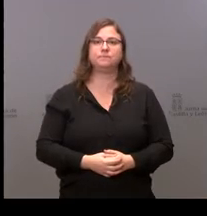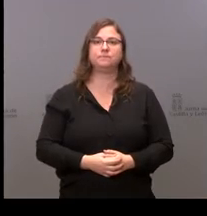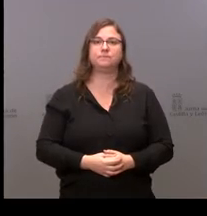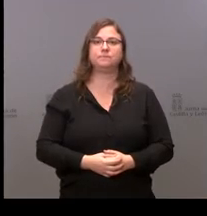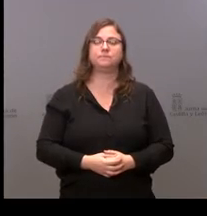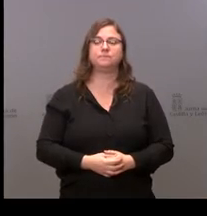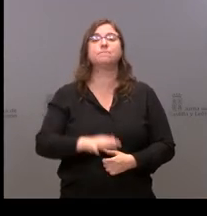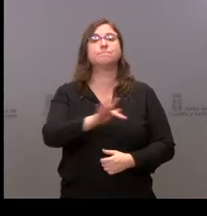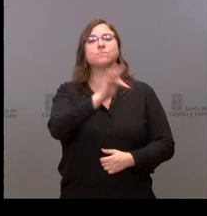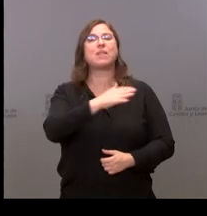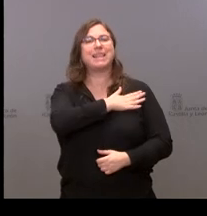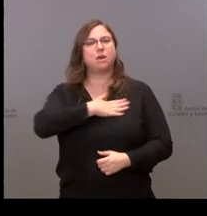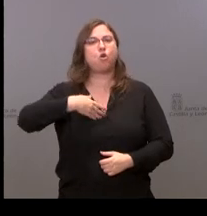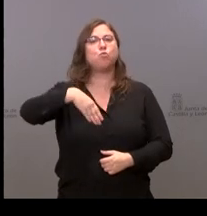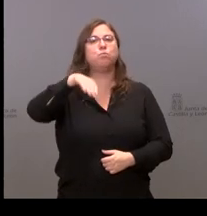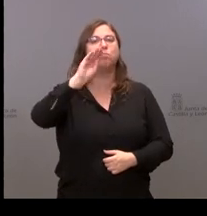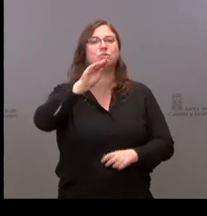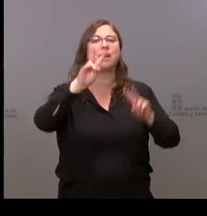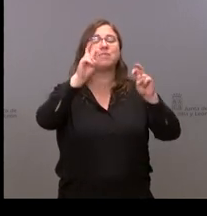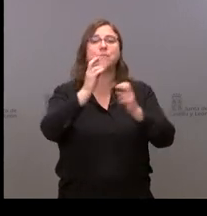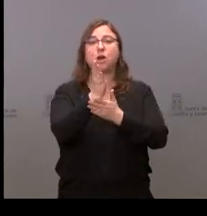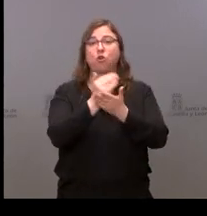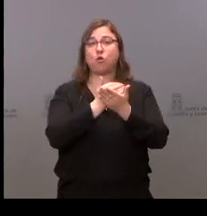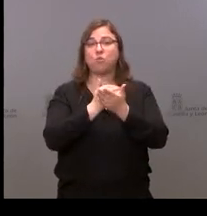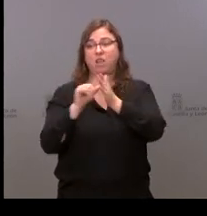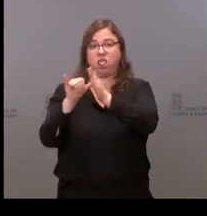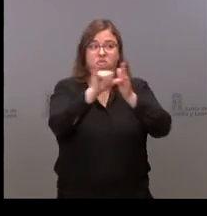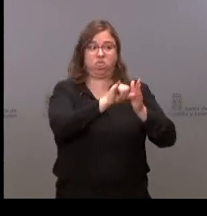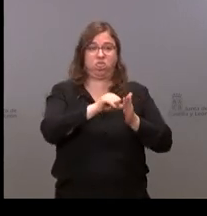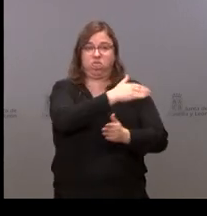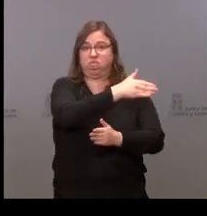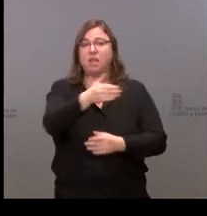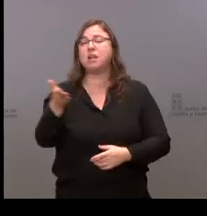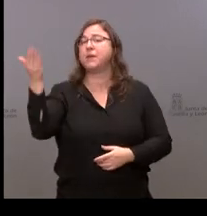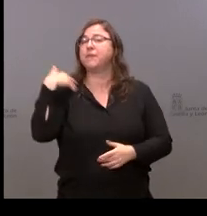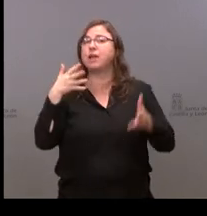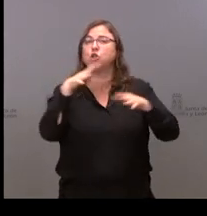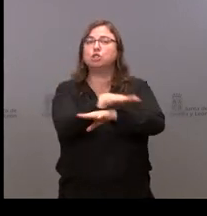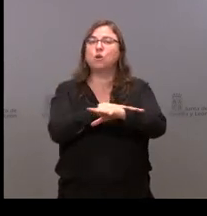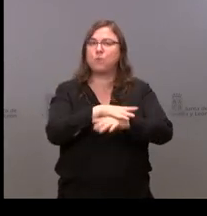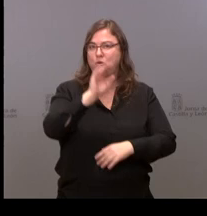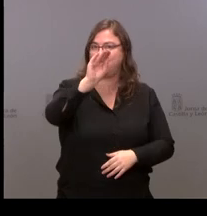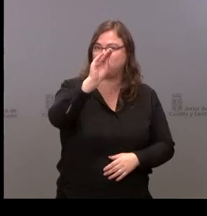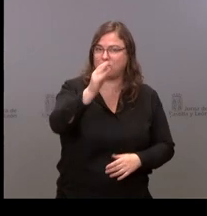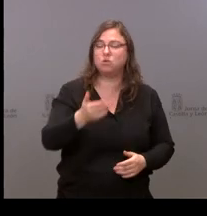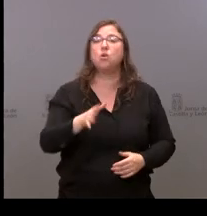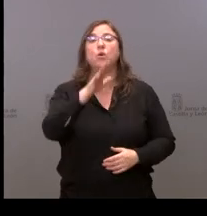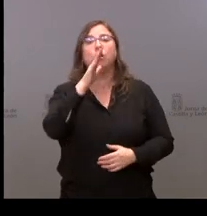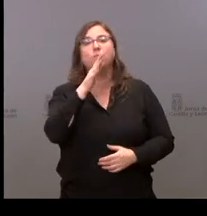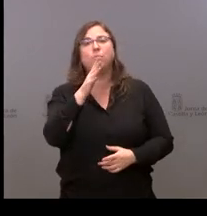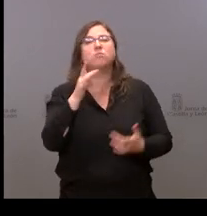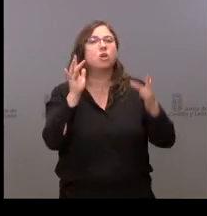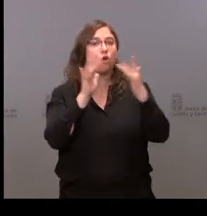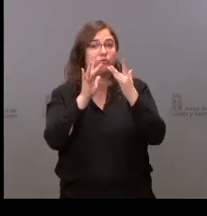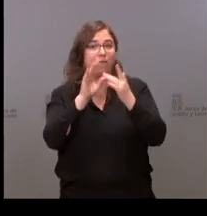Yo quería preguntarle respecto a las comunidades autónomas limítrofes. En un anterior consejo de gobierno se le preguntó por qué se iban a poner en